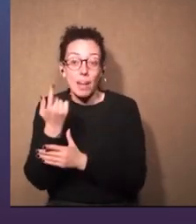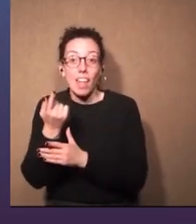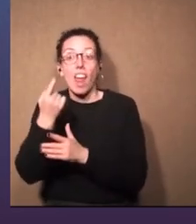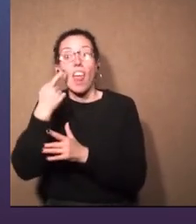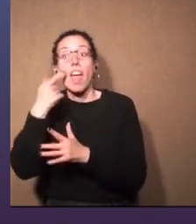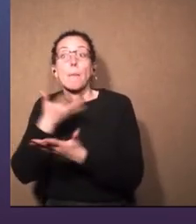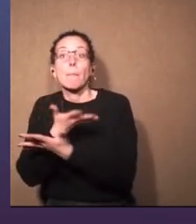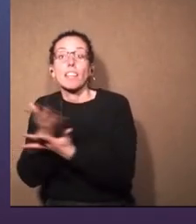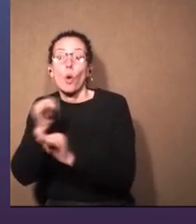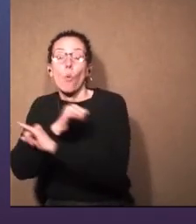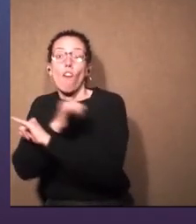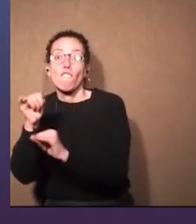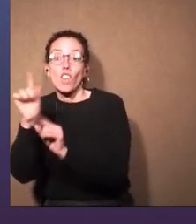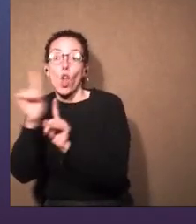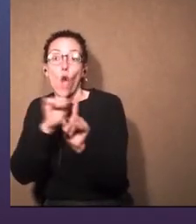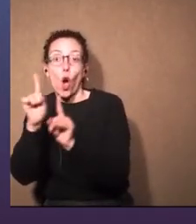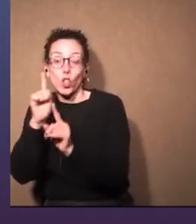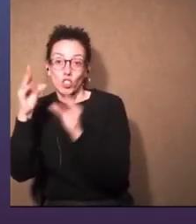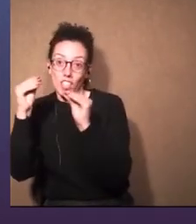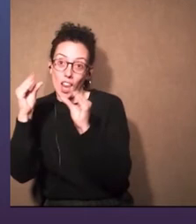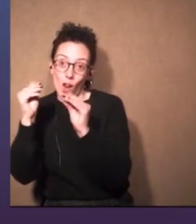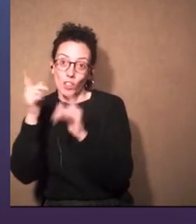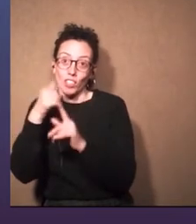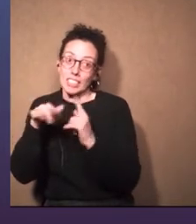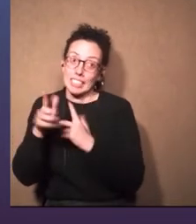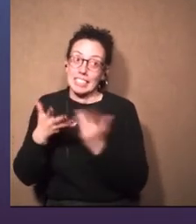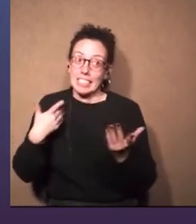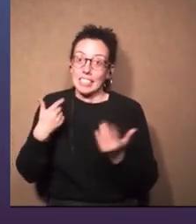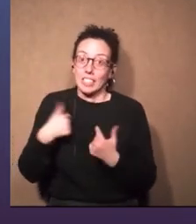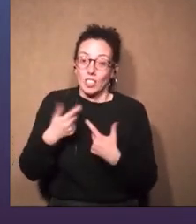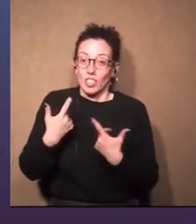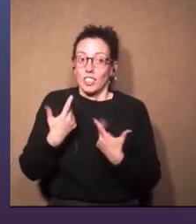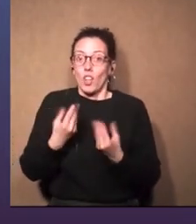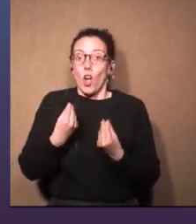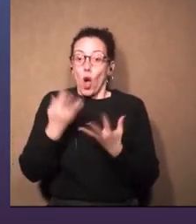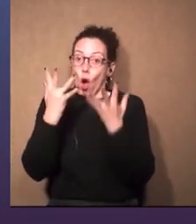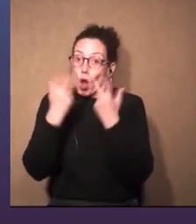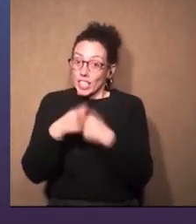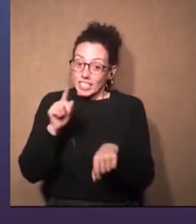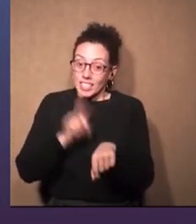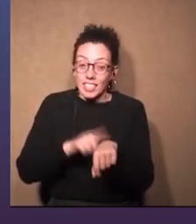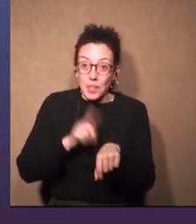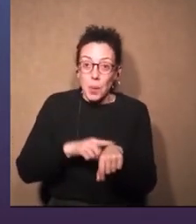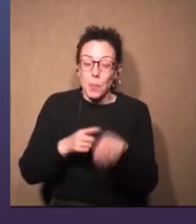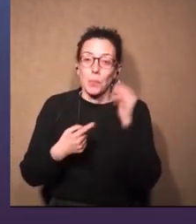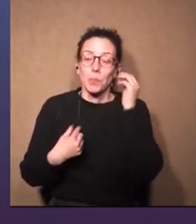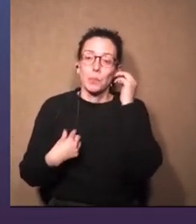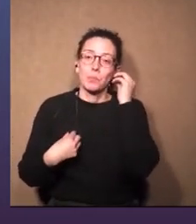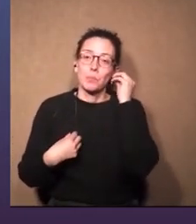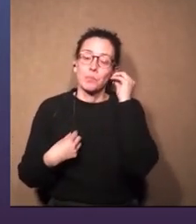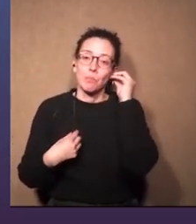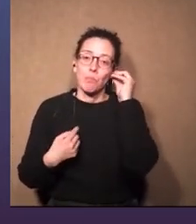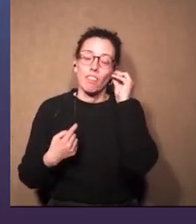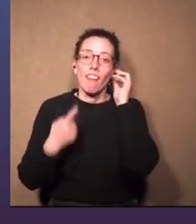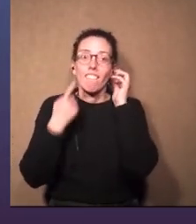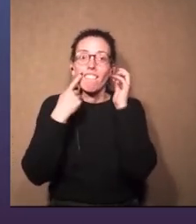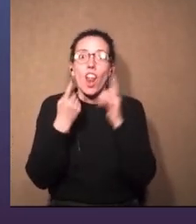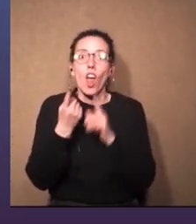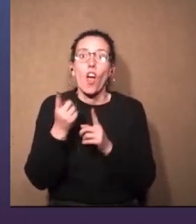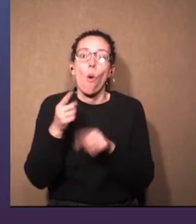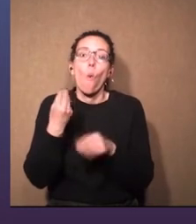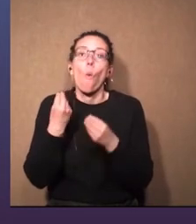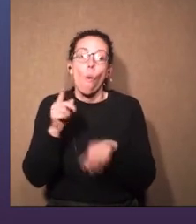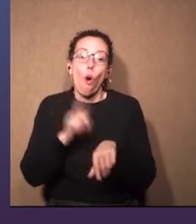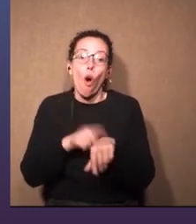espectáculos terminan a las once de la noche, entonces tengo que dividirme un poco entre ver a qué hora